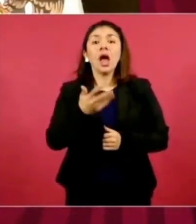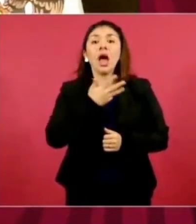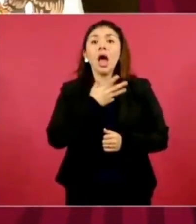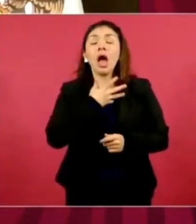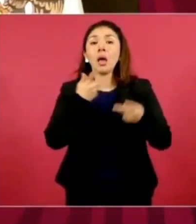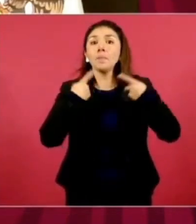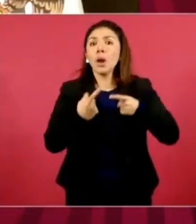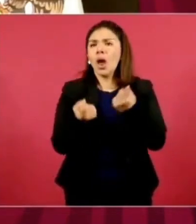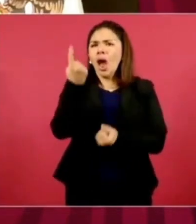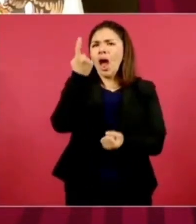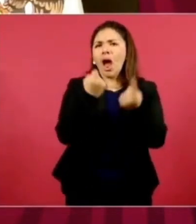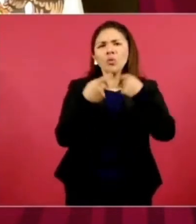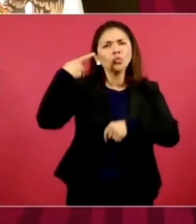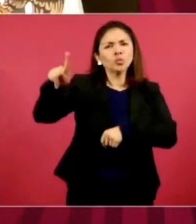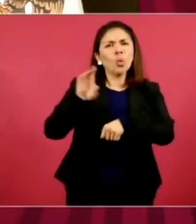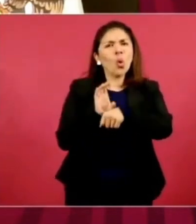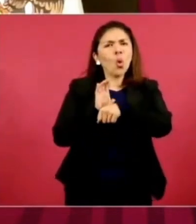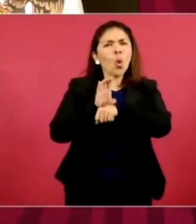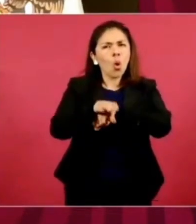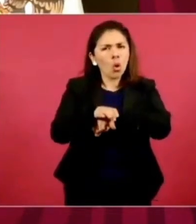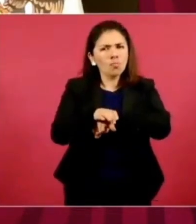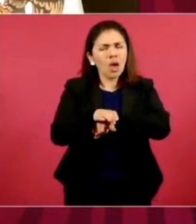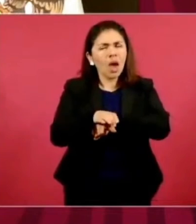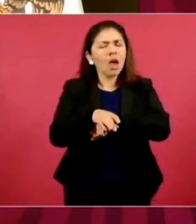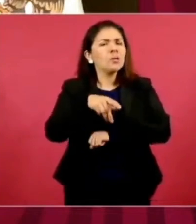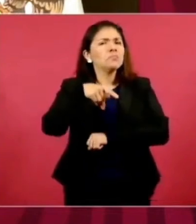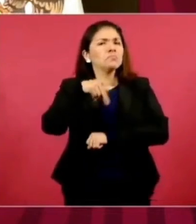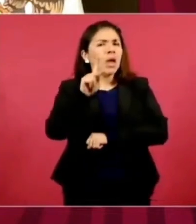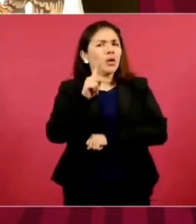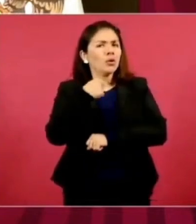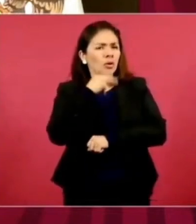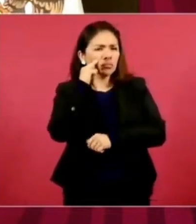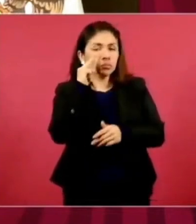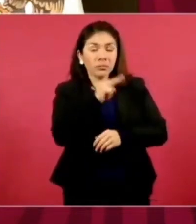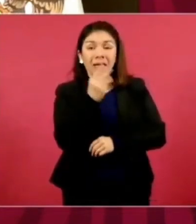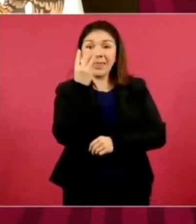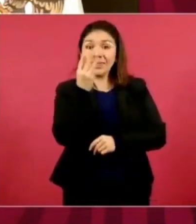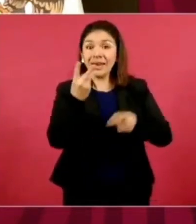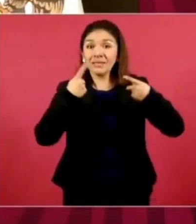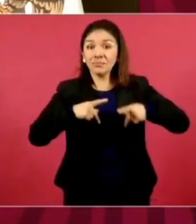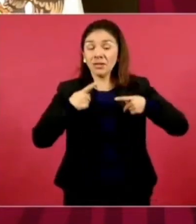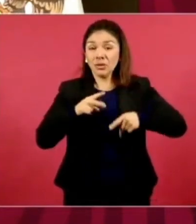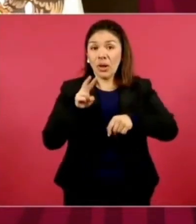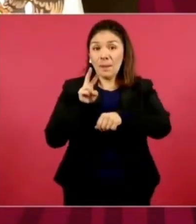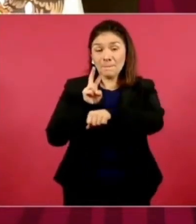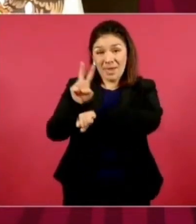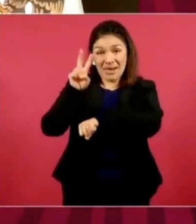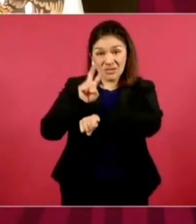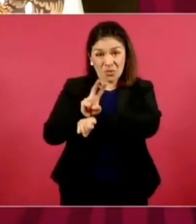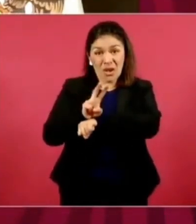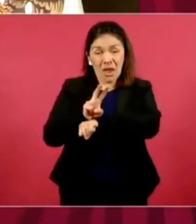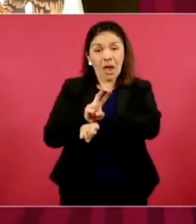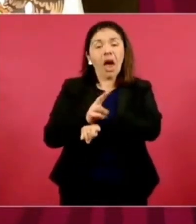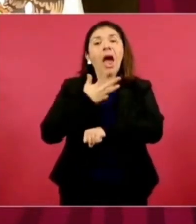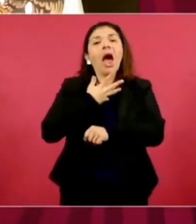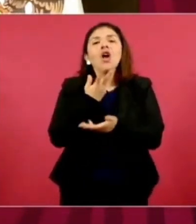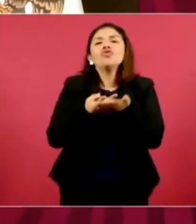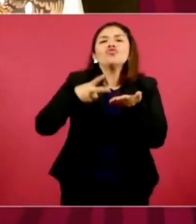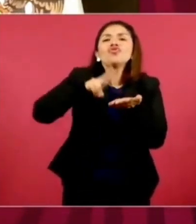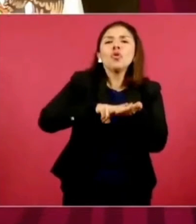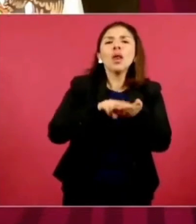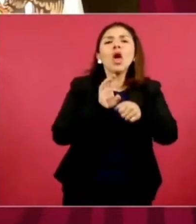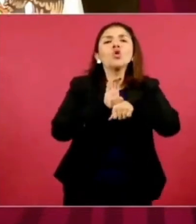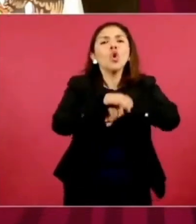colombianos, lo que podríamos precisar es que tres de los venezolanos tienen doble nacionalidad, pero